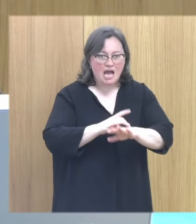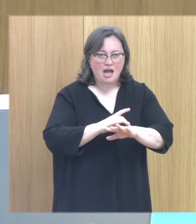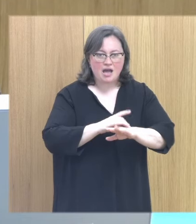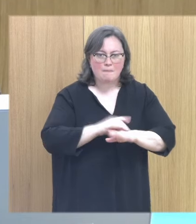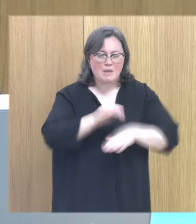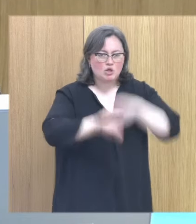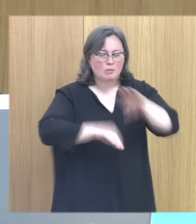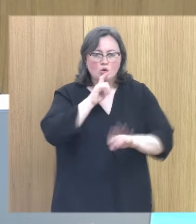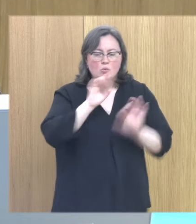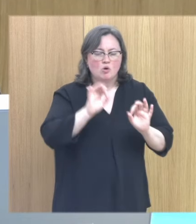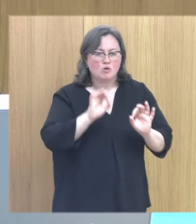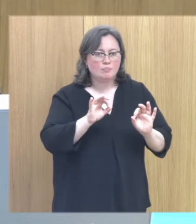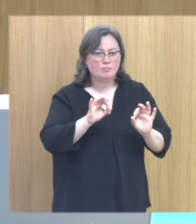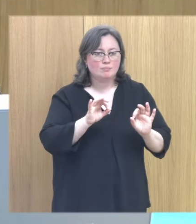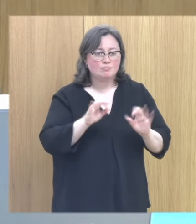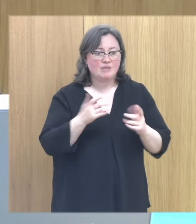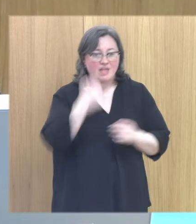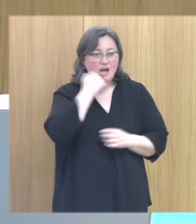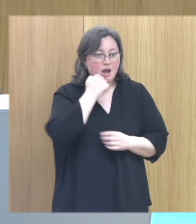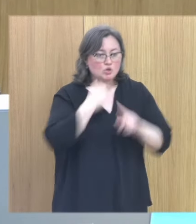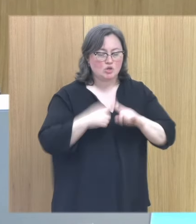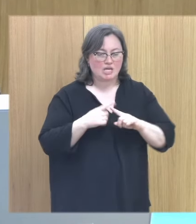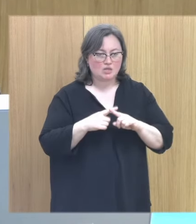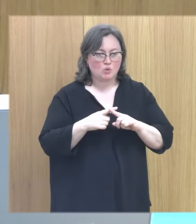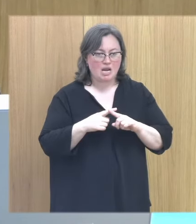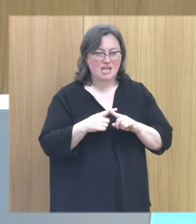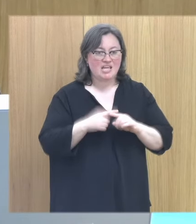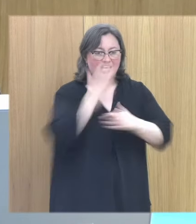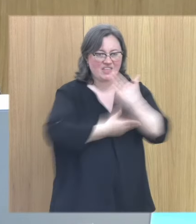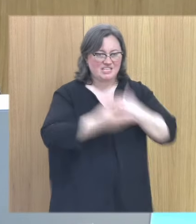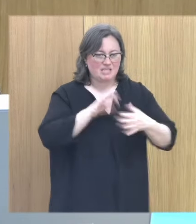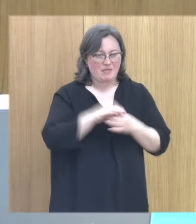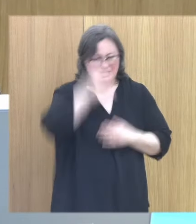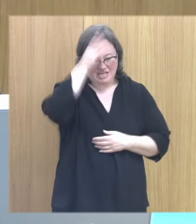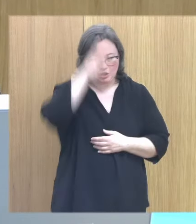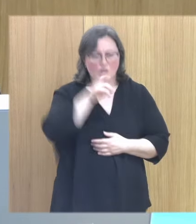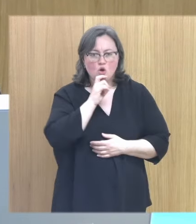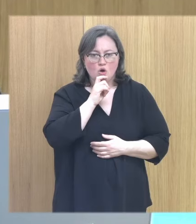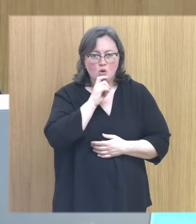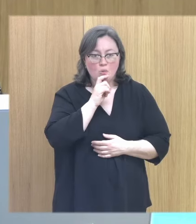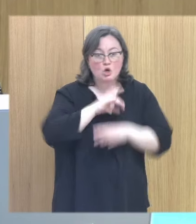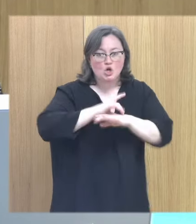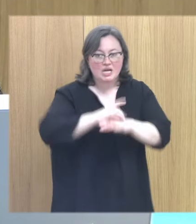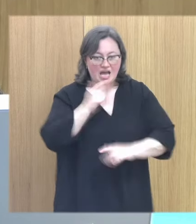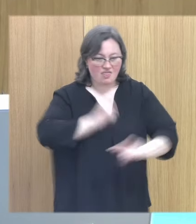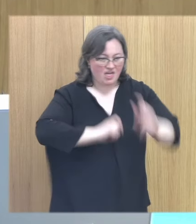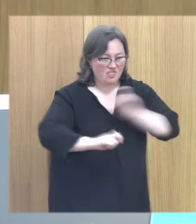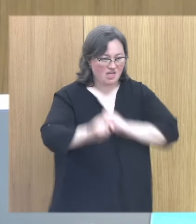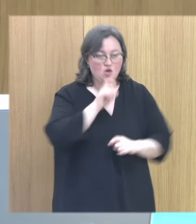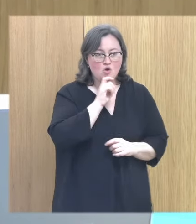sobre el tema del abuso de sexual y discapacidad intelectual y un poco pues